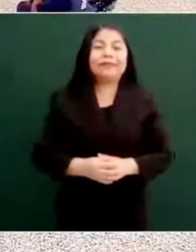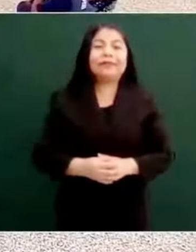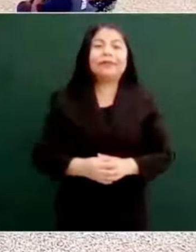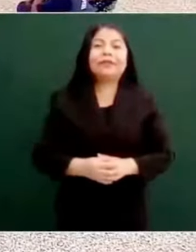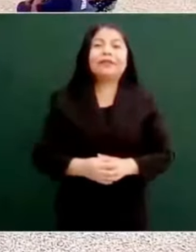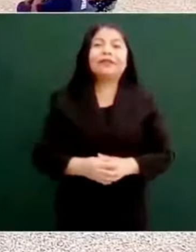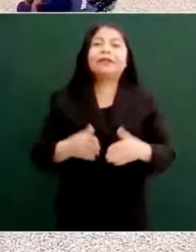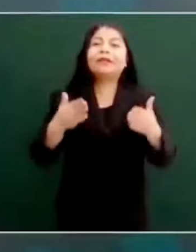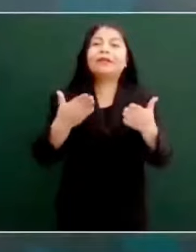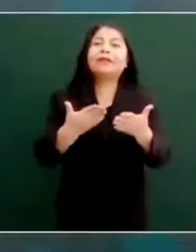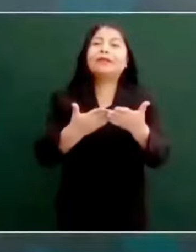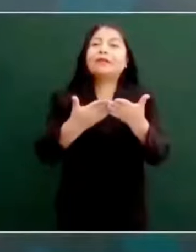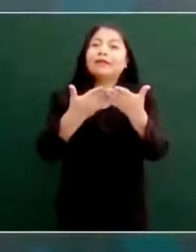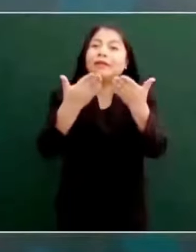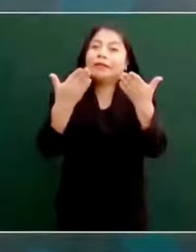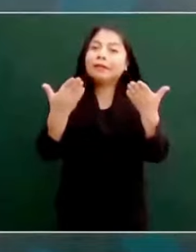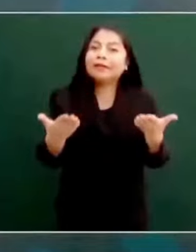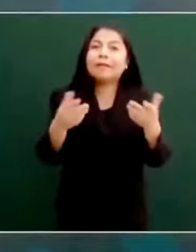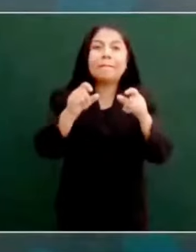lo mismo en este caso,